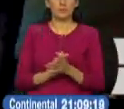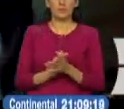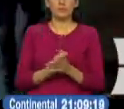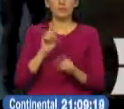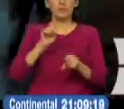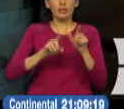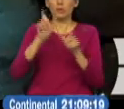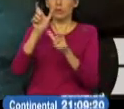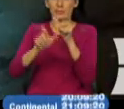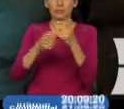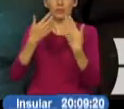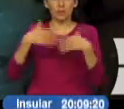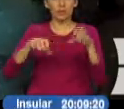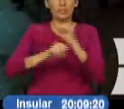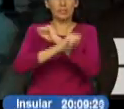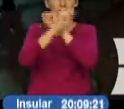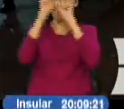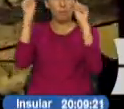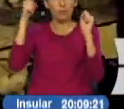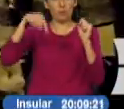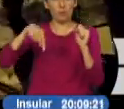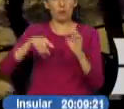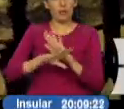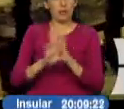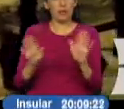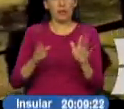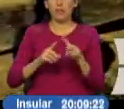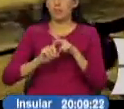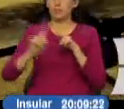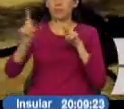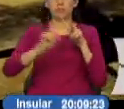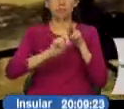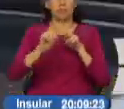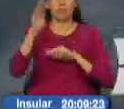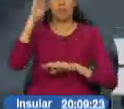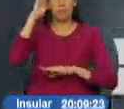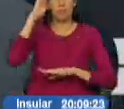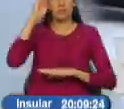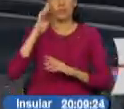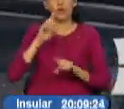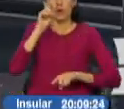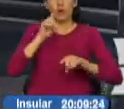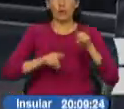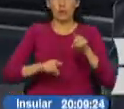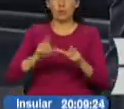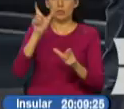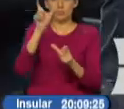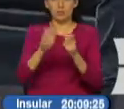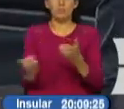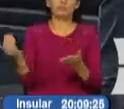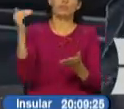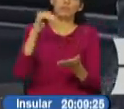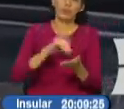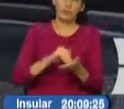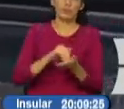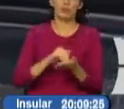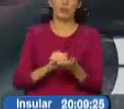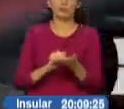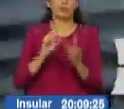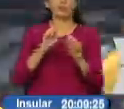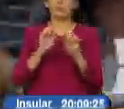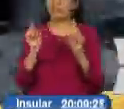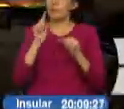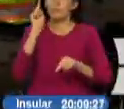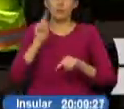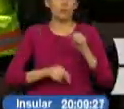manifestantes fueron desalojados pacíficamente esta madrugada por parte de la Policía Nacional, algunos de ellos regresaron. Sin embargo, ya no podrán